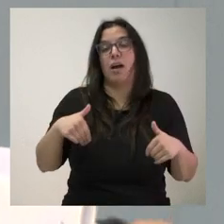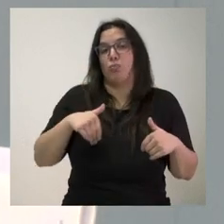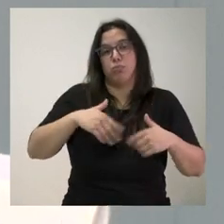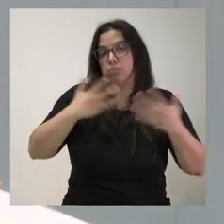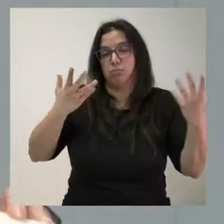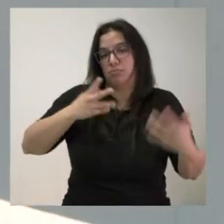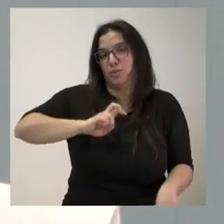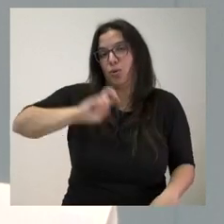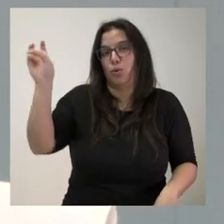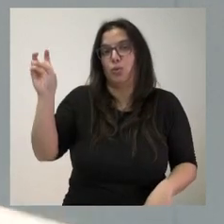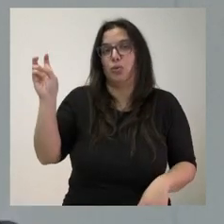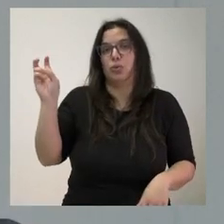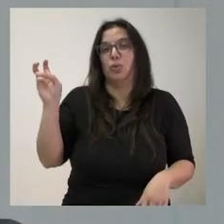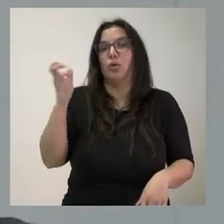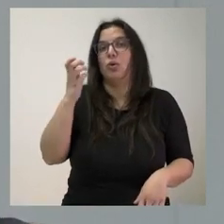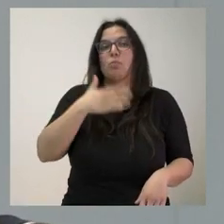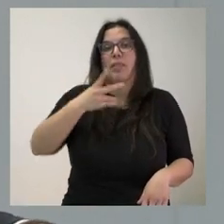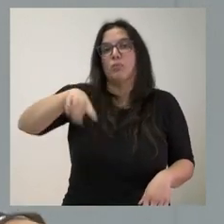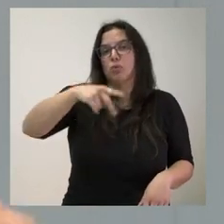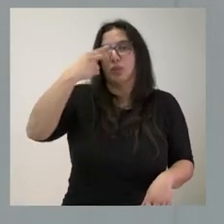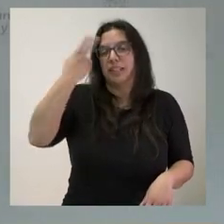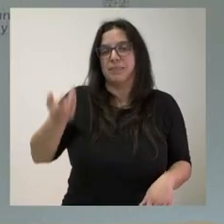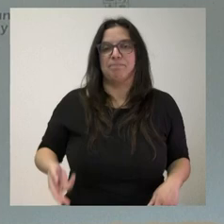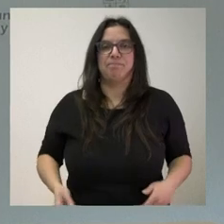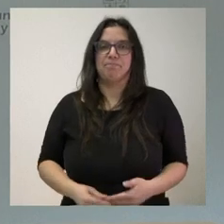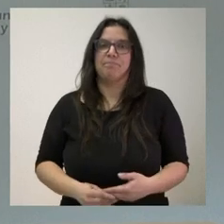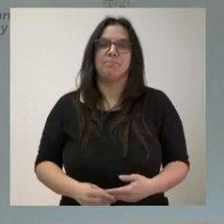o cualquier otro que pueda resultar de su interés.